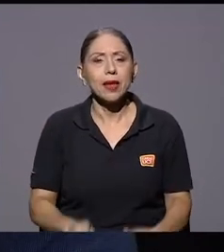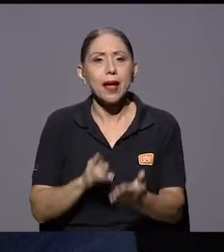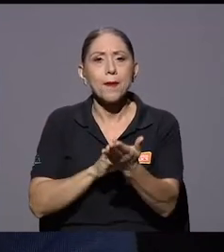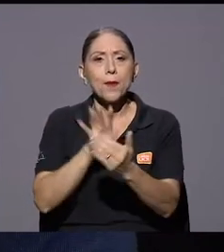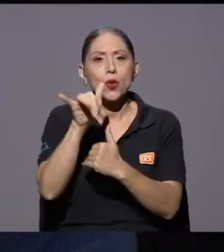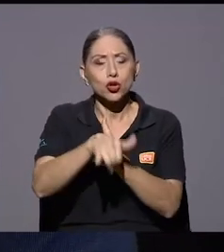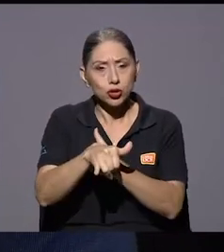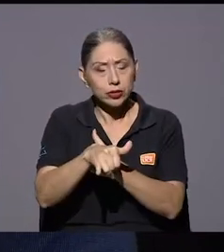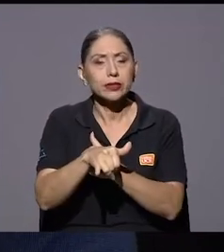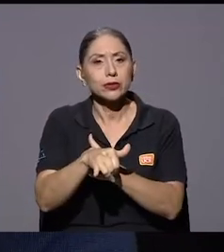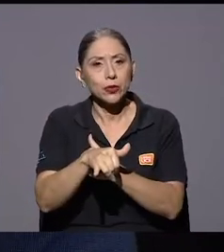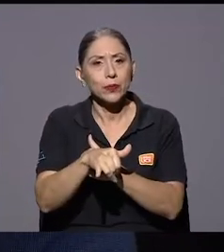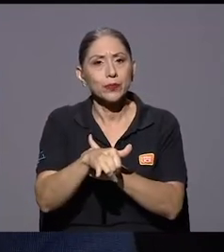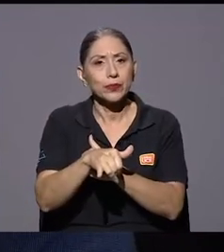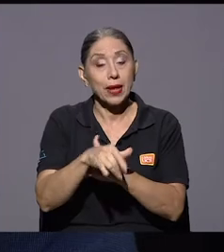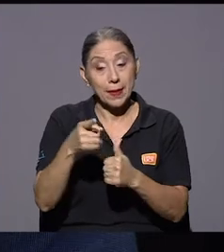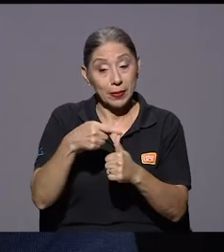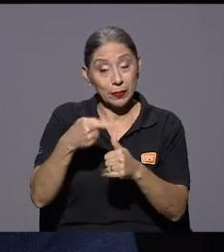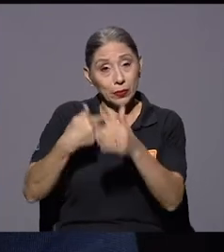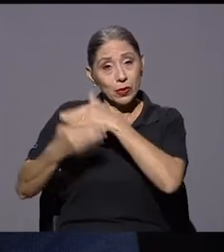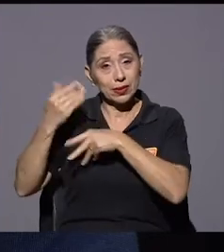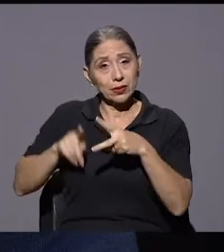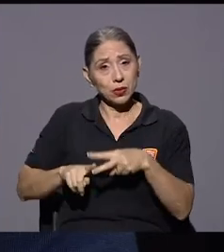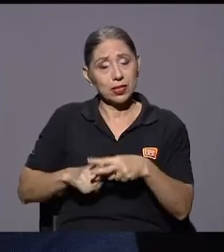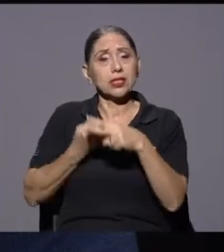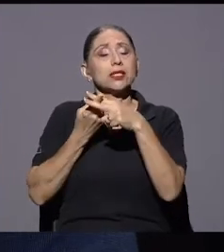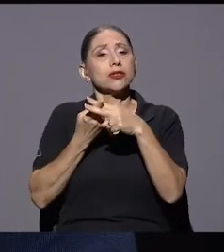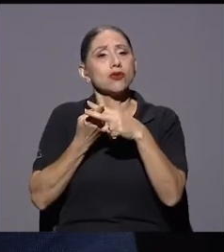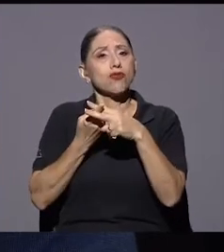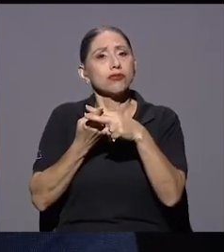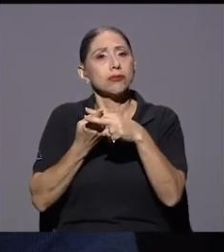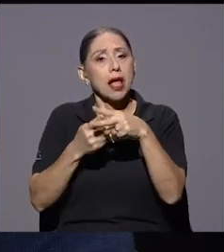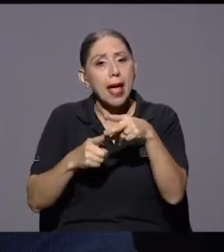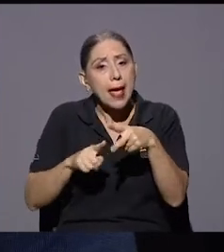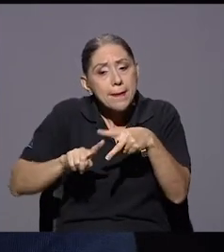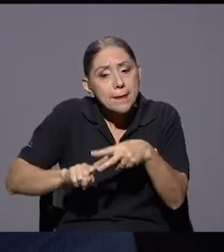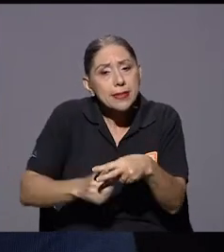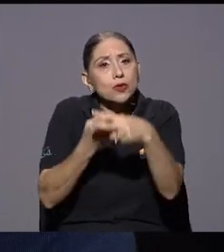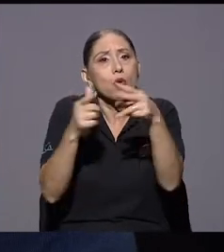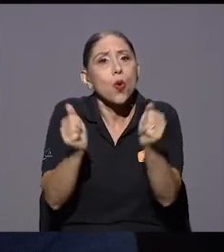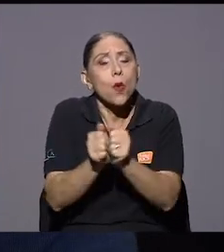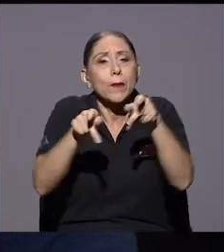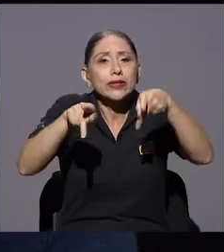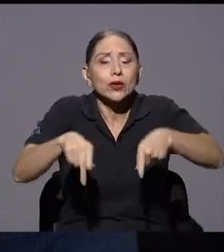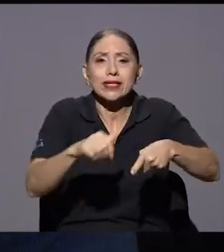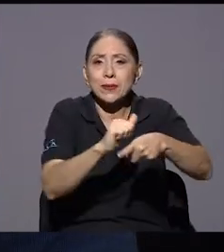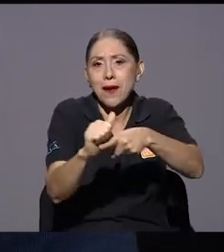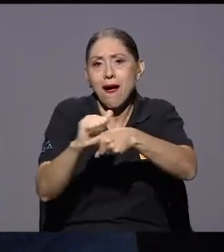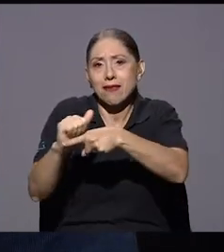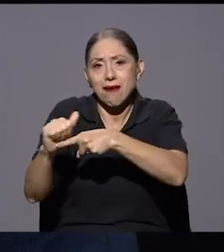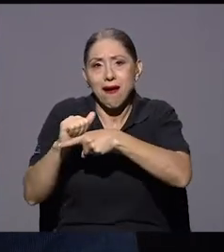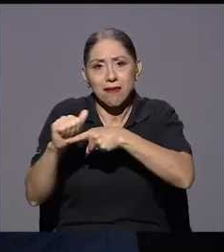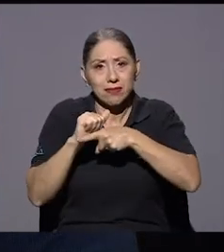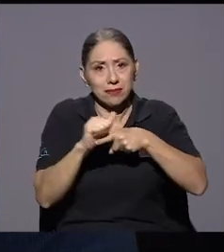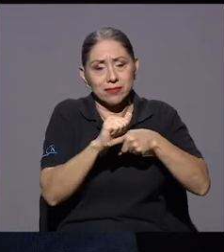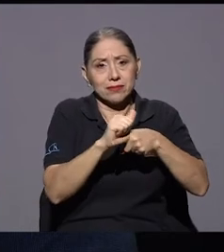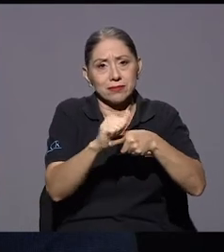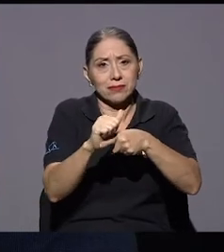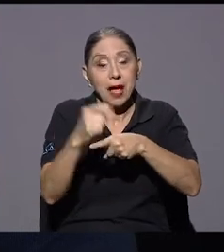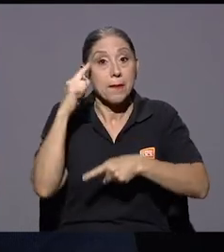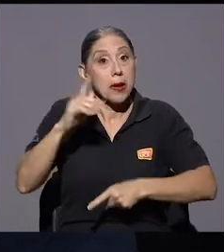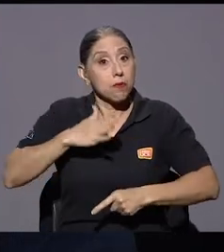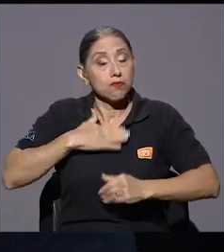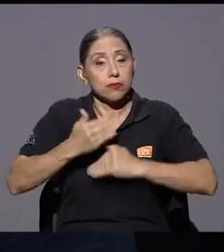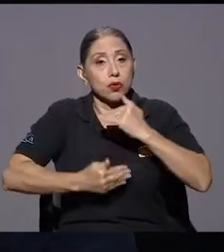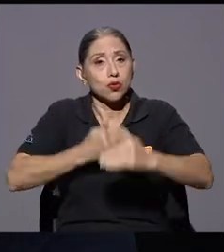proyecto en un inicio surgió con practicantes o sea que fue un proceso que para mí ha sido